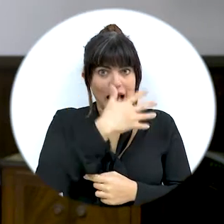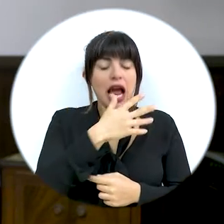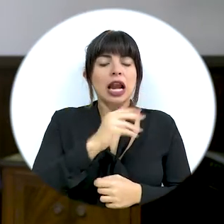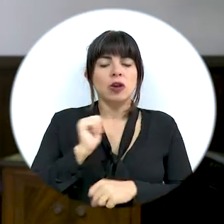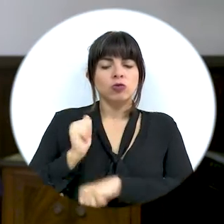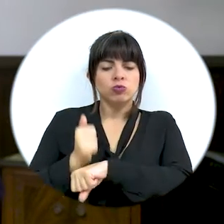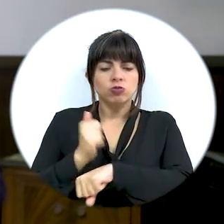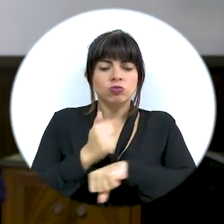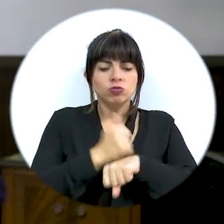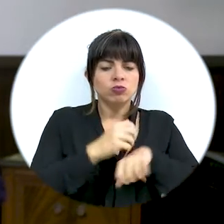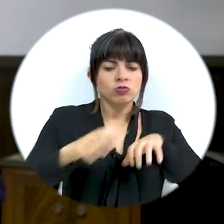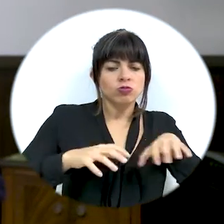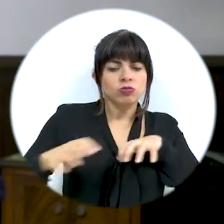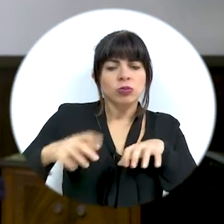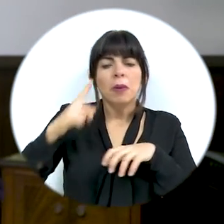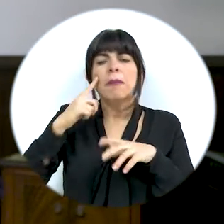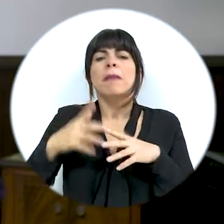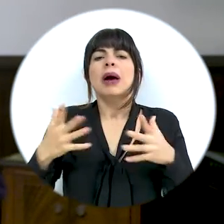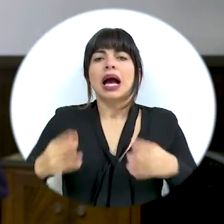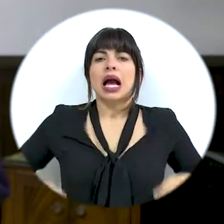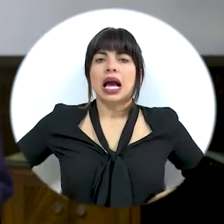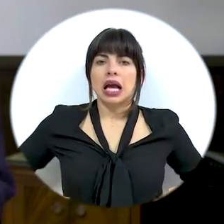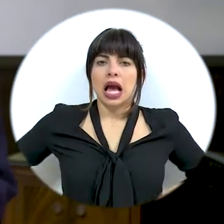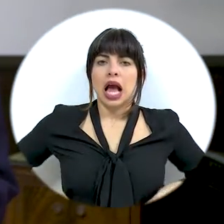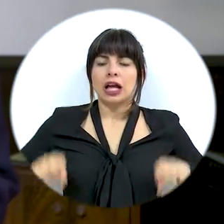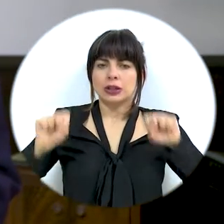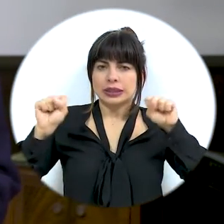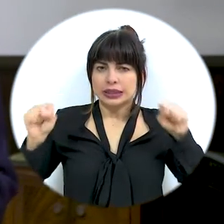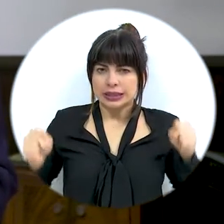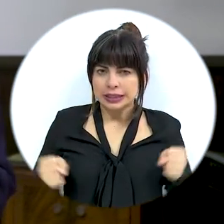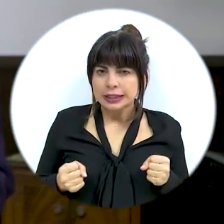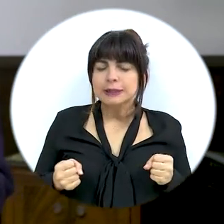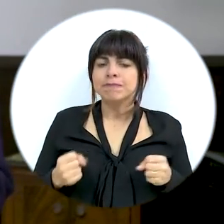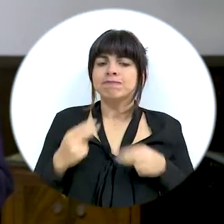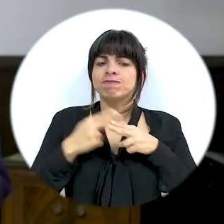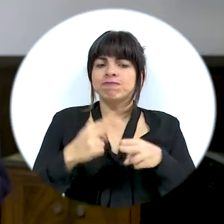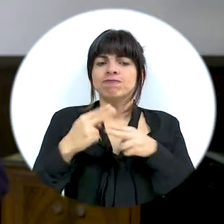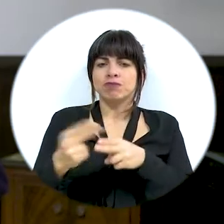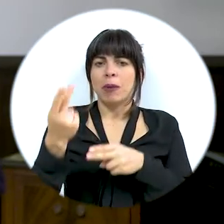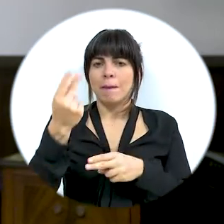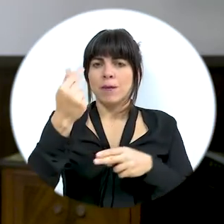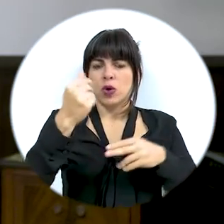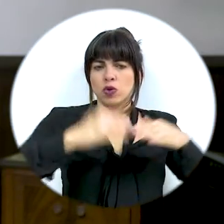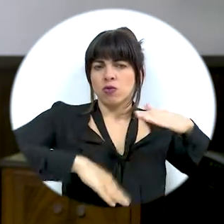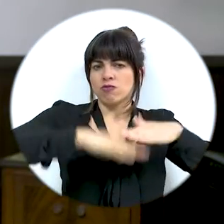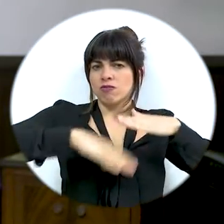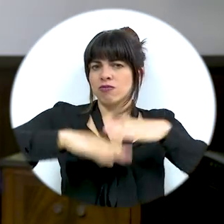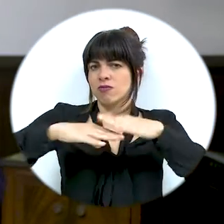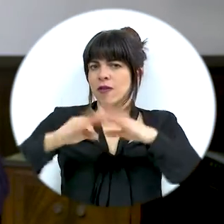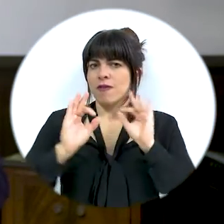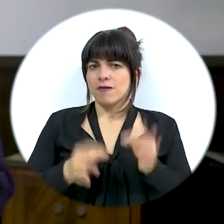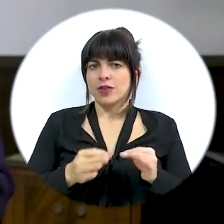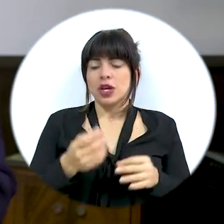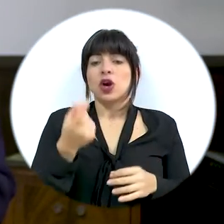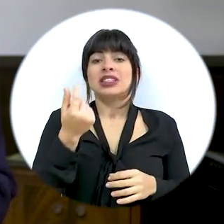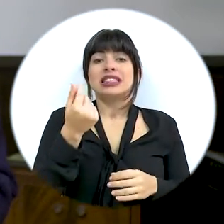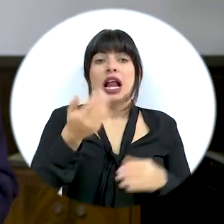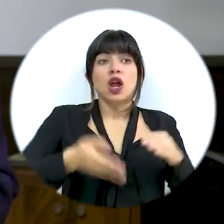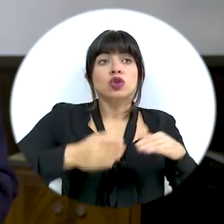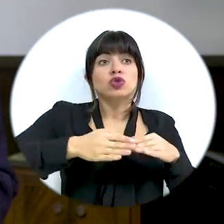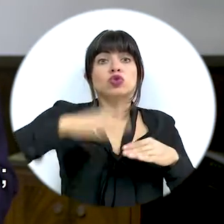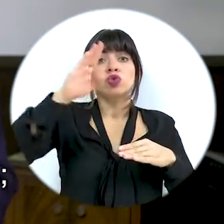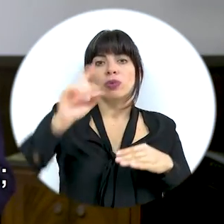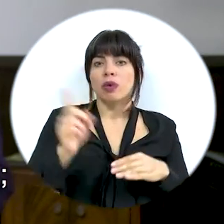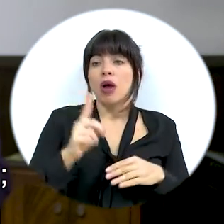Quesada, emprendimos acciones para contener el gasto. Establecimos valores nominales fijos para incrementos